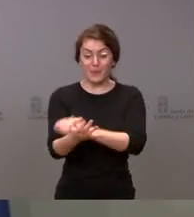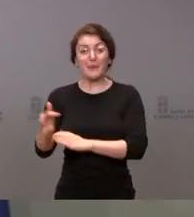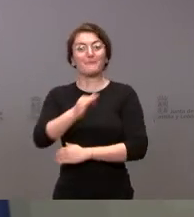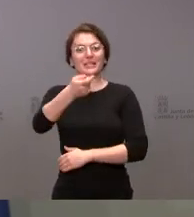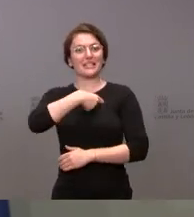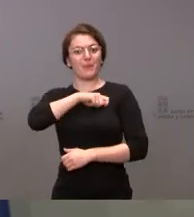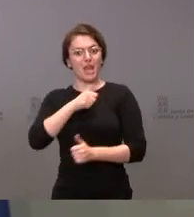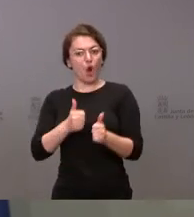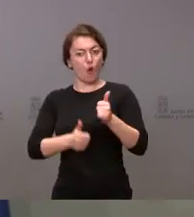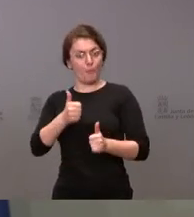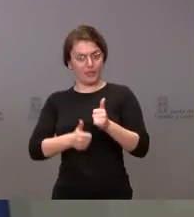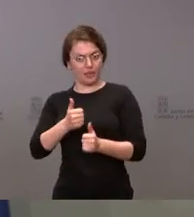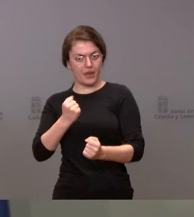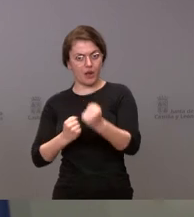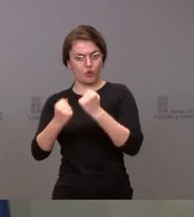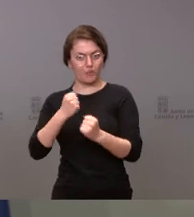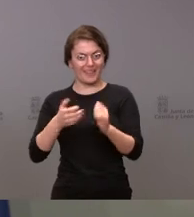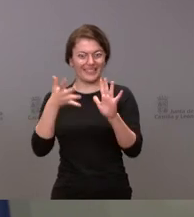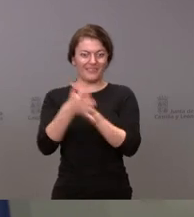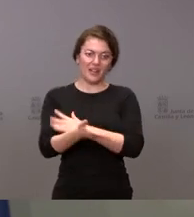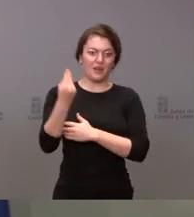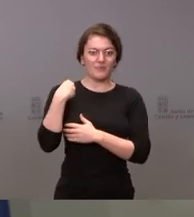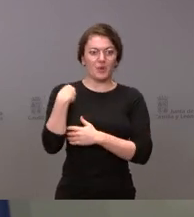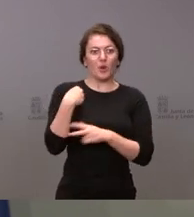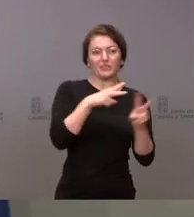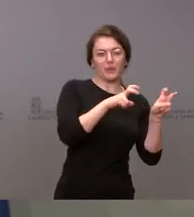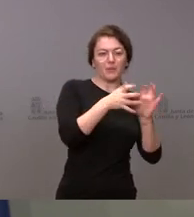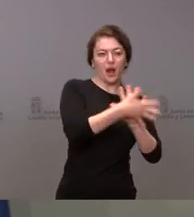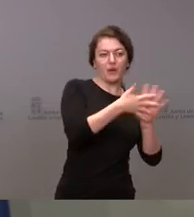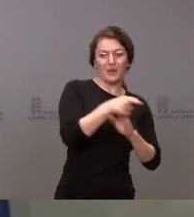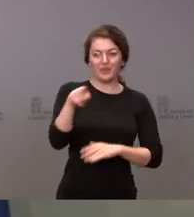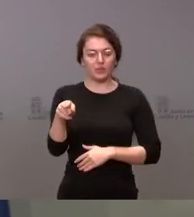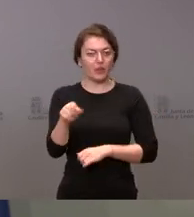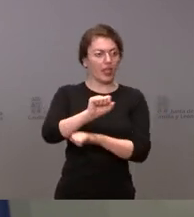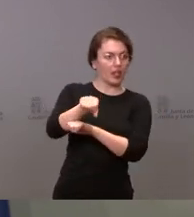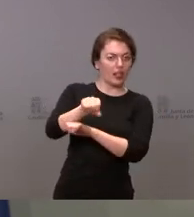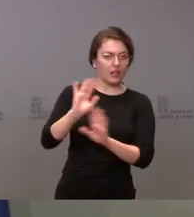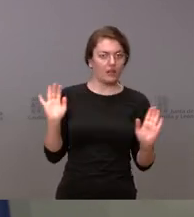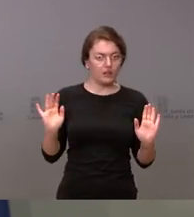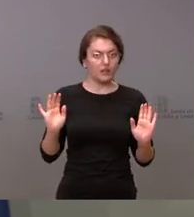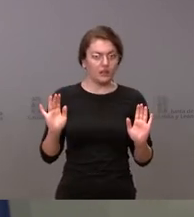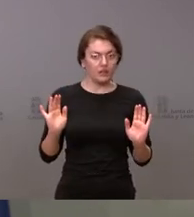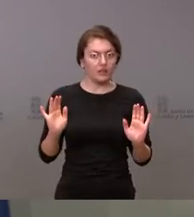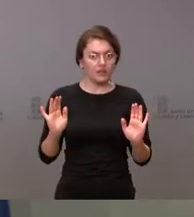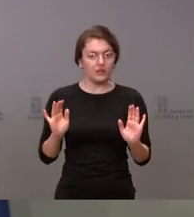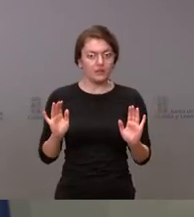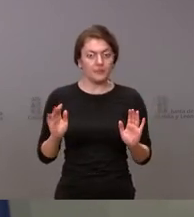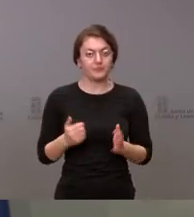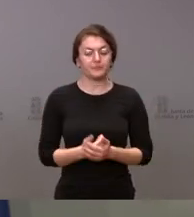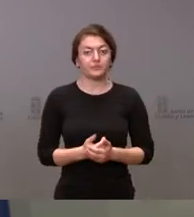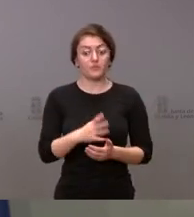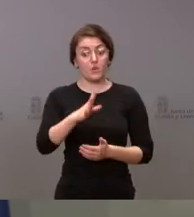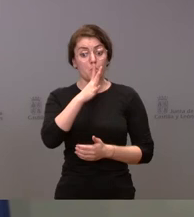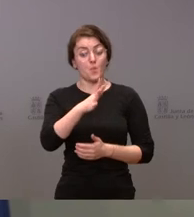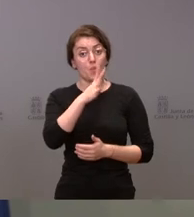Y yo creo que se están hablando mucho de otras cuestiones, pero de estas cuestiones se están hablando menos. Y la causa más importante que